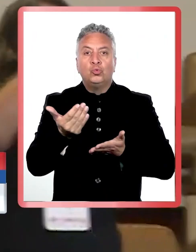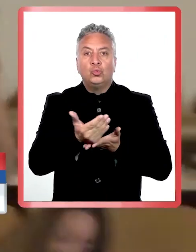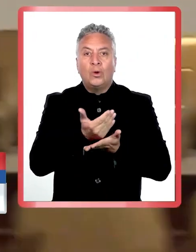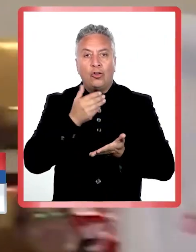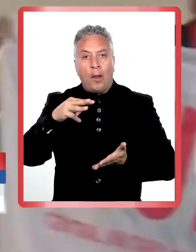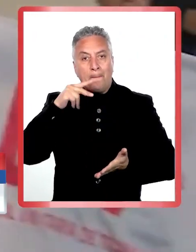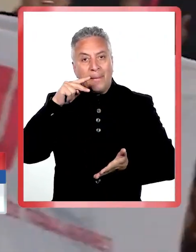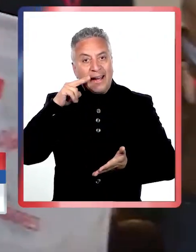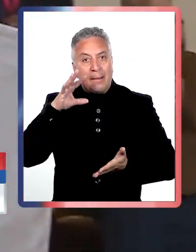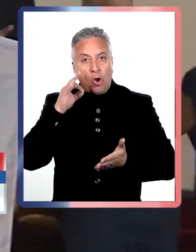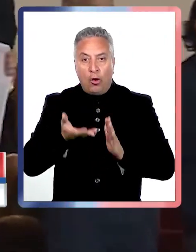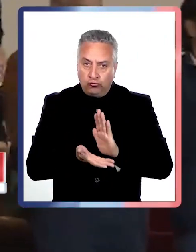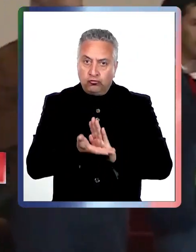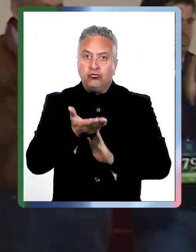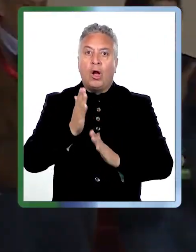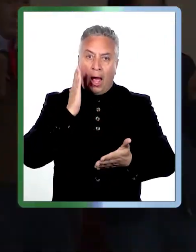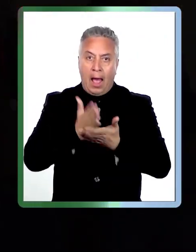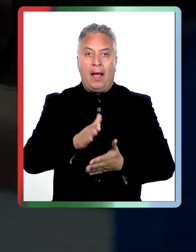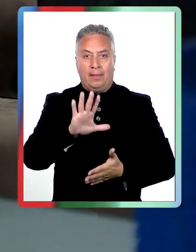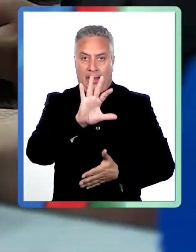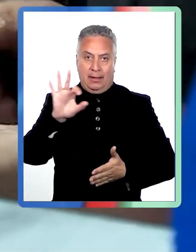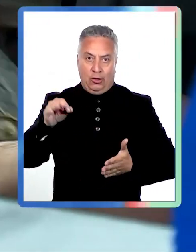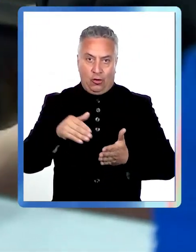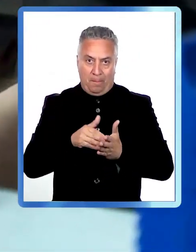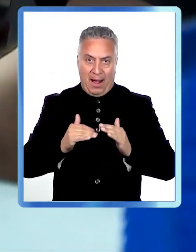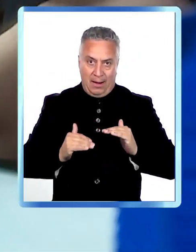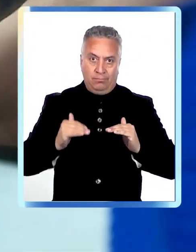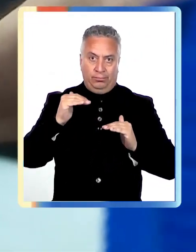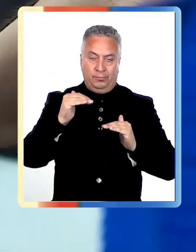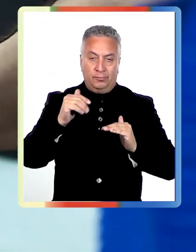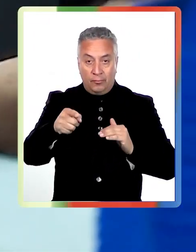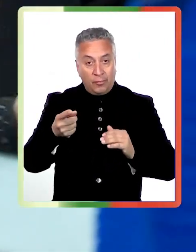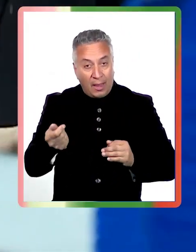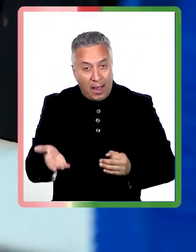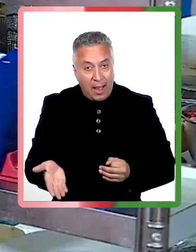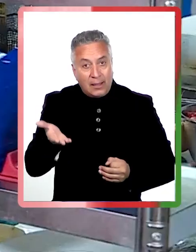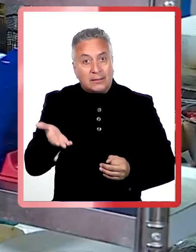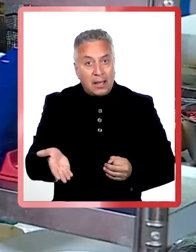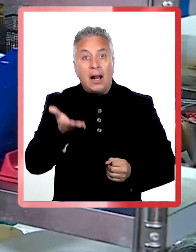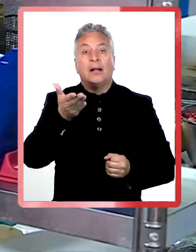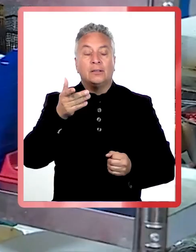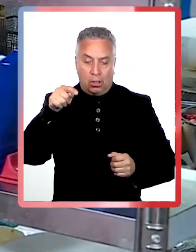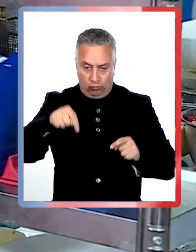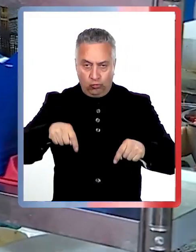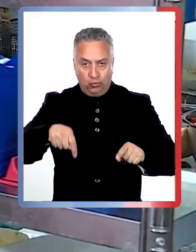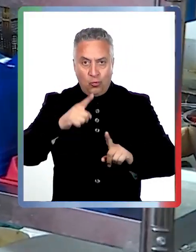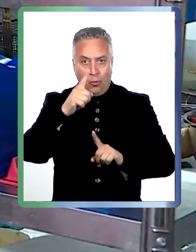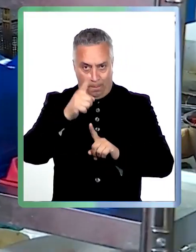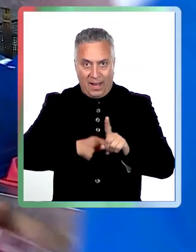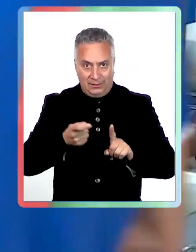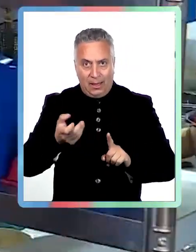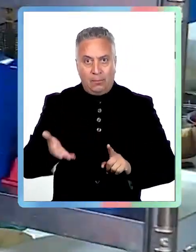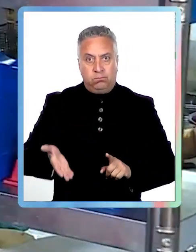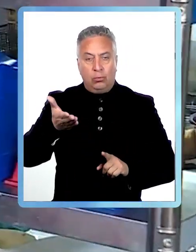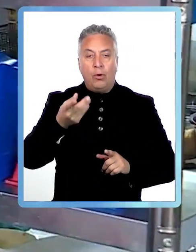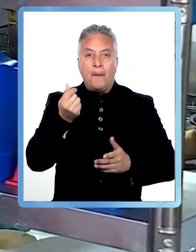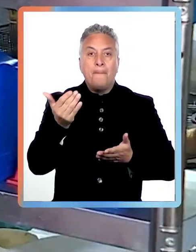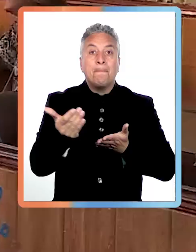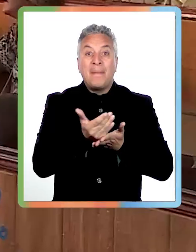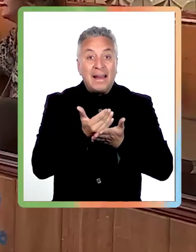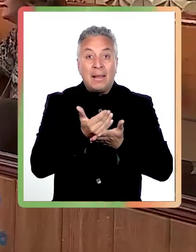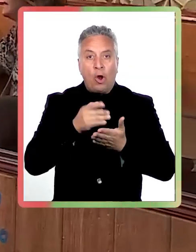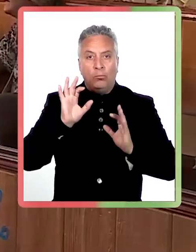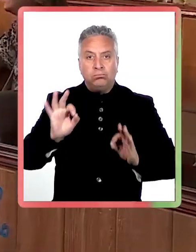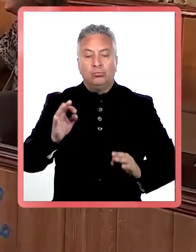gradual hasta llegar a los 500 mil pesos. La primera de estas alzas se realizó ese mismo mes, dejando el ingreso mínimo